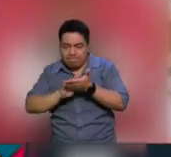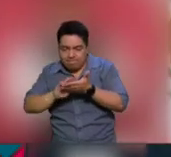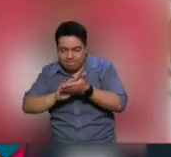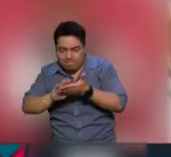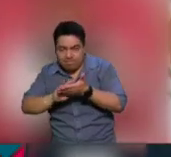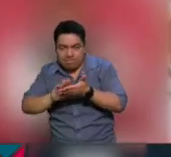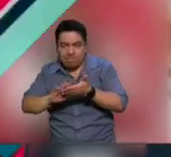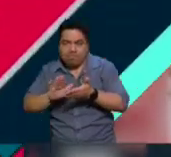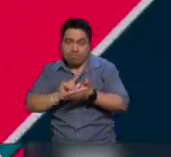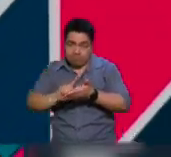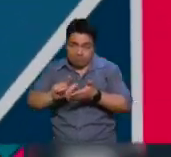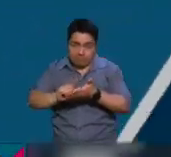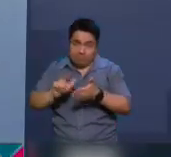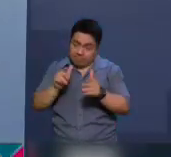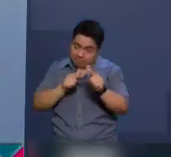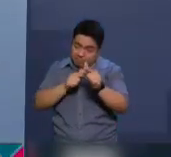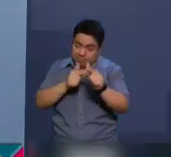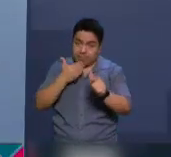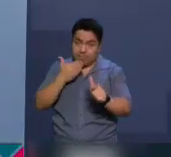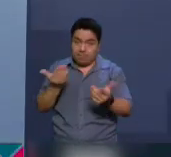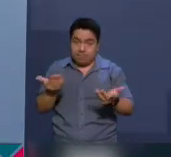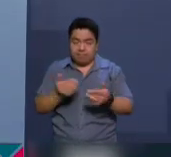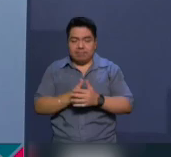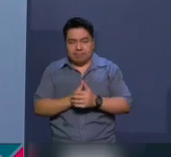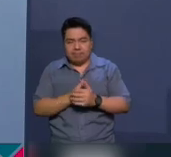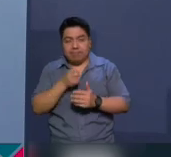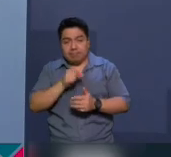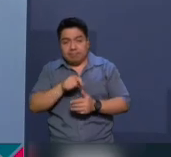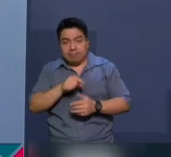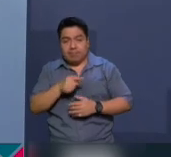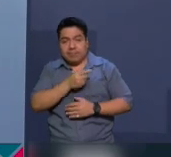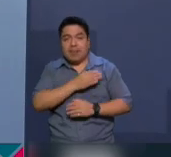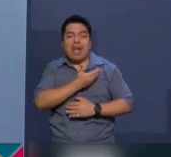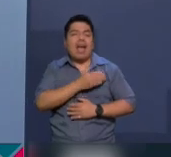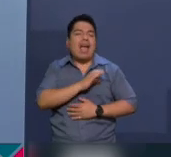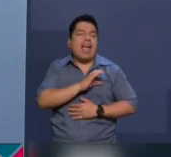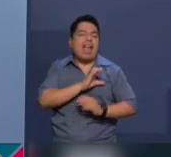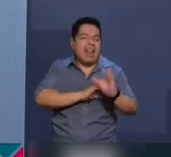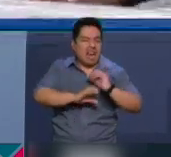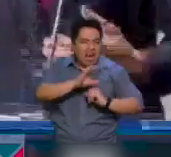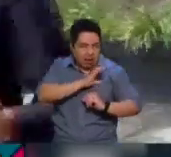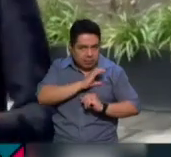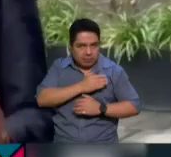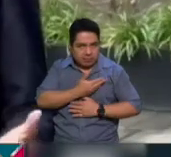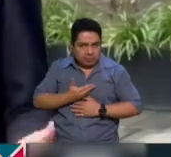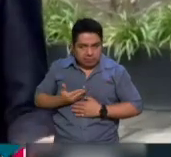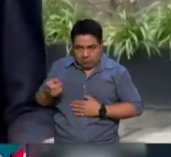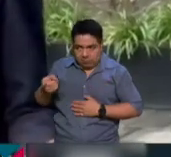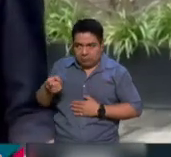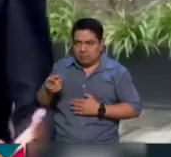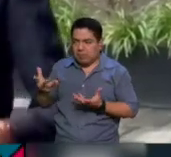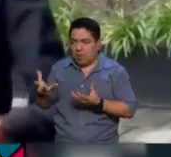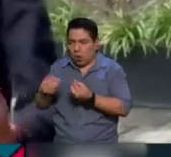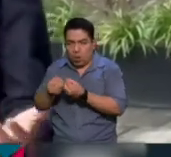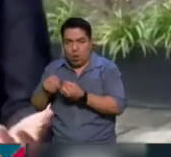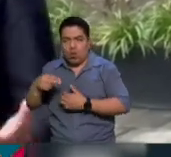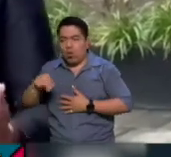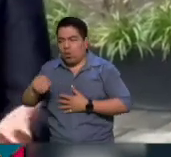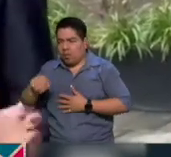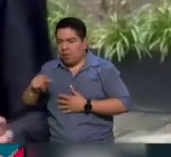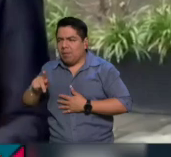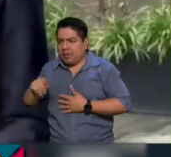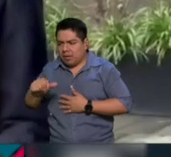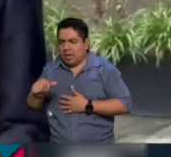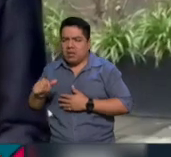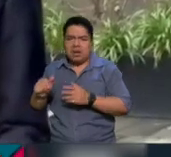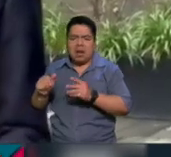avanzamos. Sobre el mismo tema, la presidenta electa Claudia Sheinbaum dijo que el diálogo con la ministra presidenta está abierto,